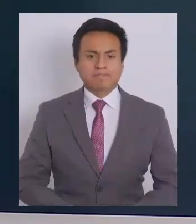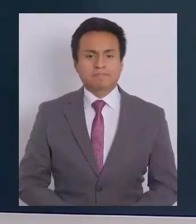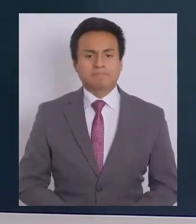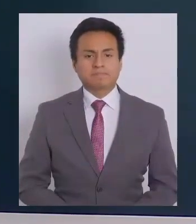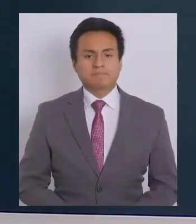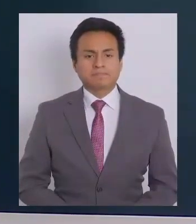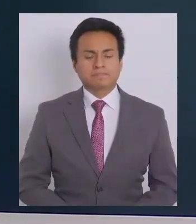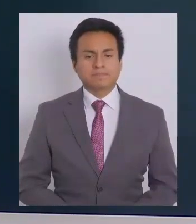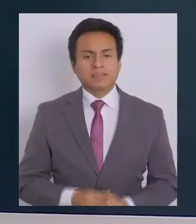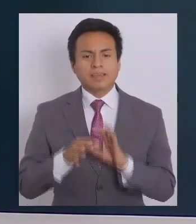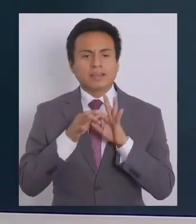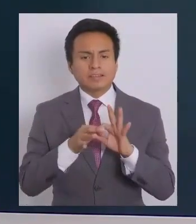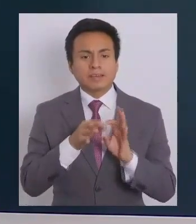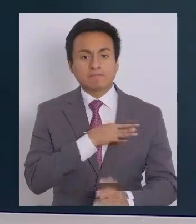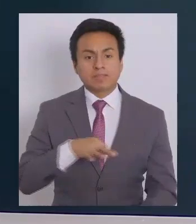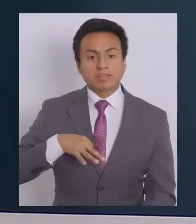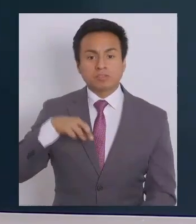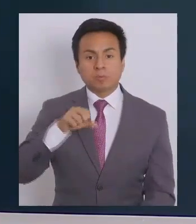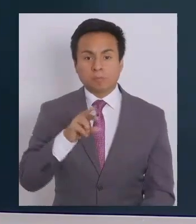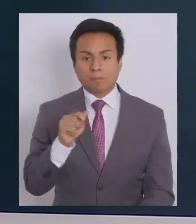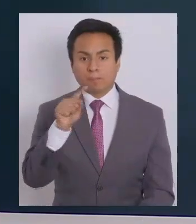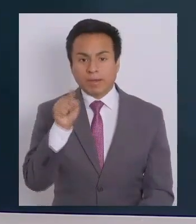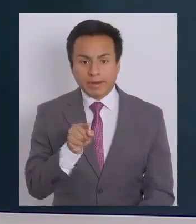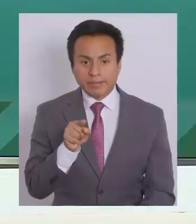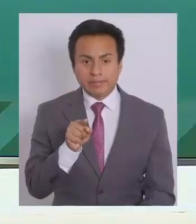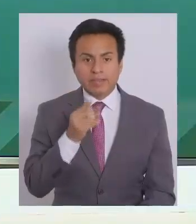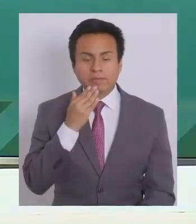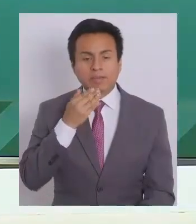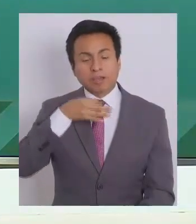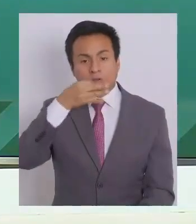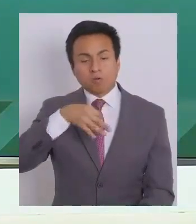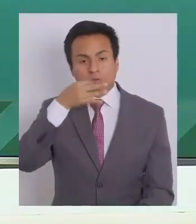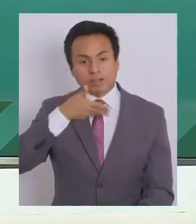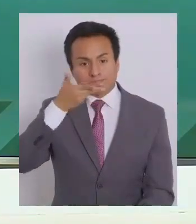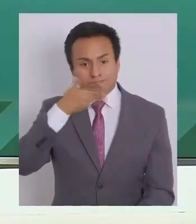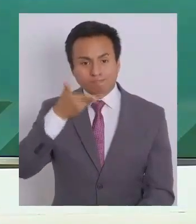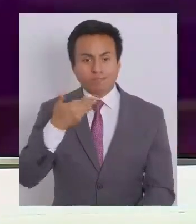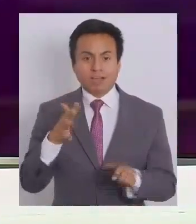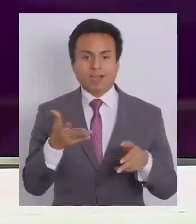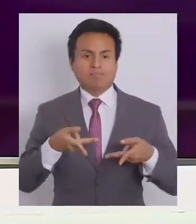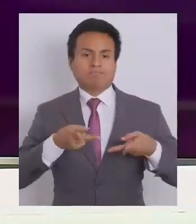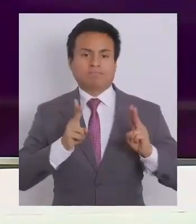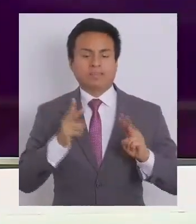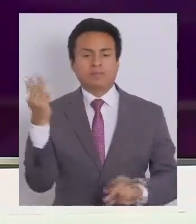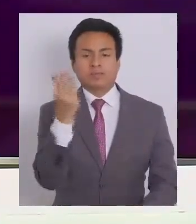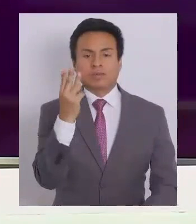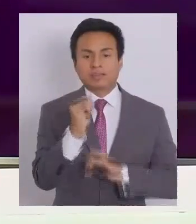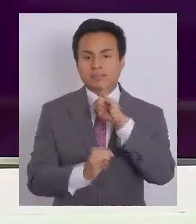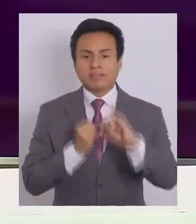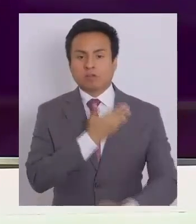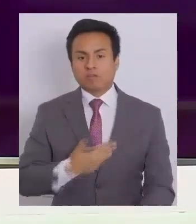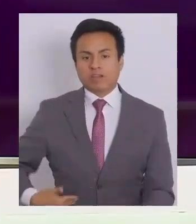Muchas gracias, ministro París. A la vez queríamos contarles que ya está disponible en la página web del